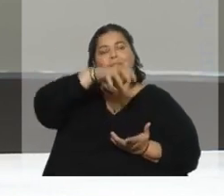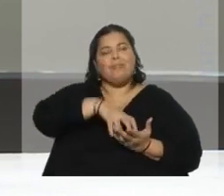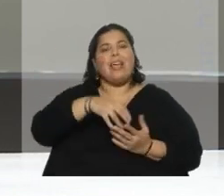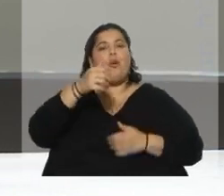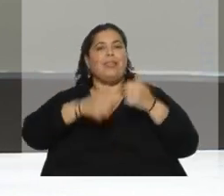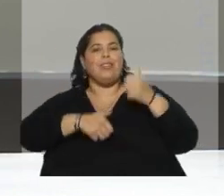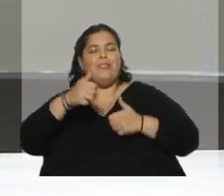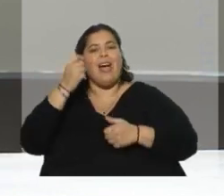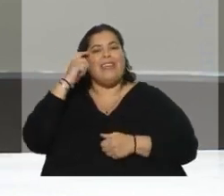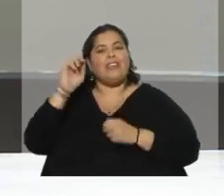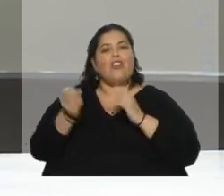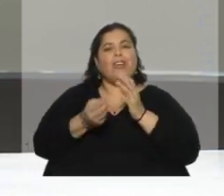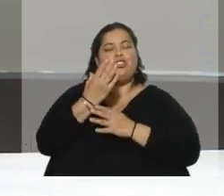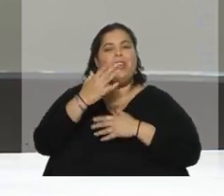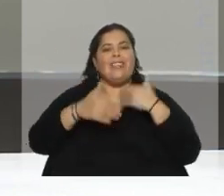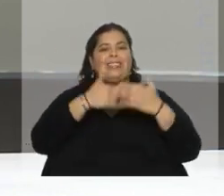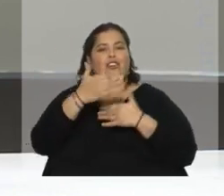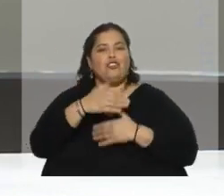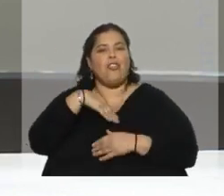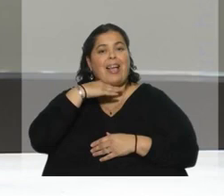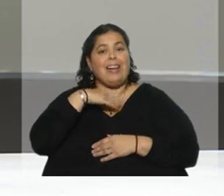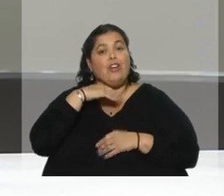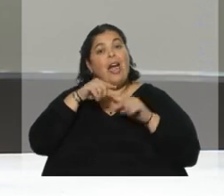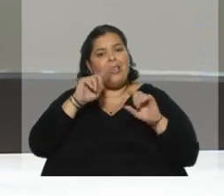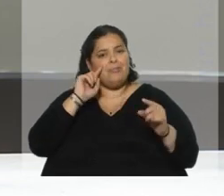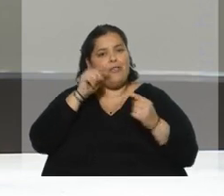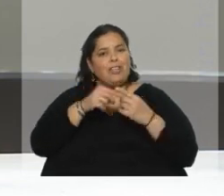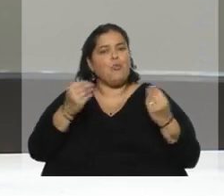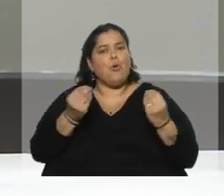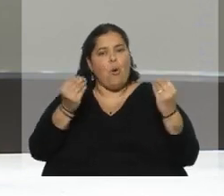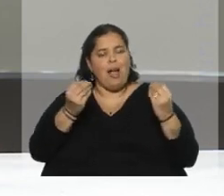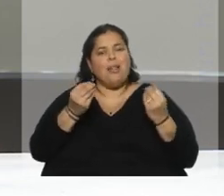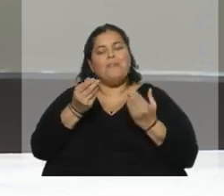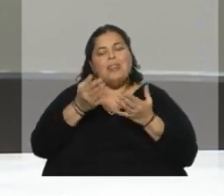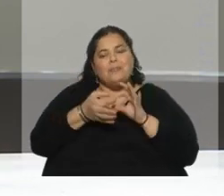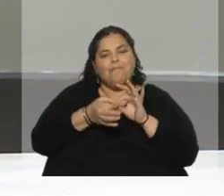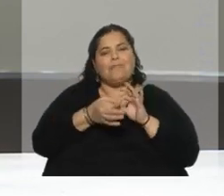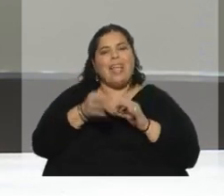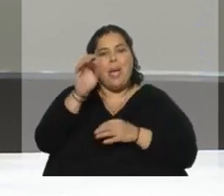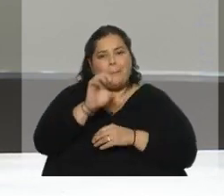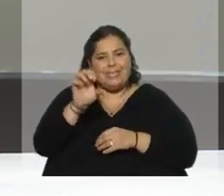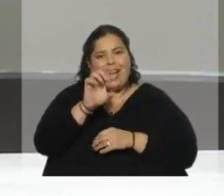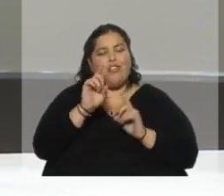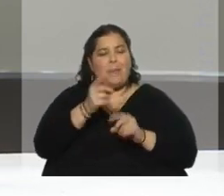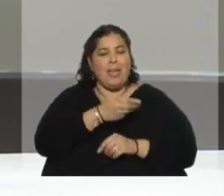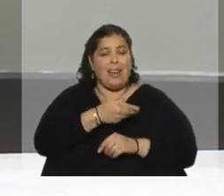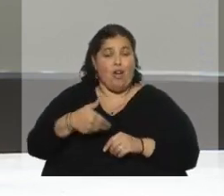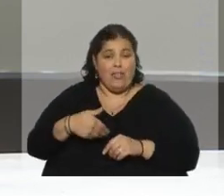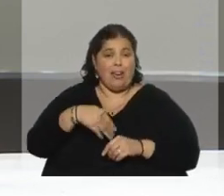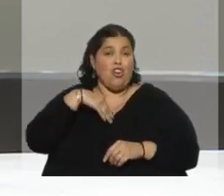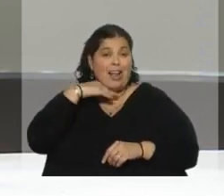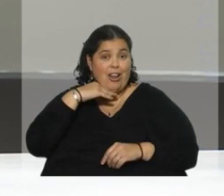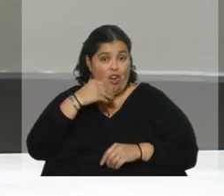Innovación y el Desarrollo de Canelones. Lo que nos explica el objetivo, en realidad, es articular entre los empresarios, pero también el gobierno local